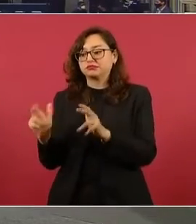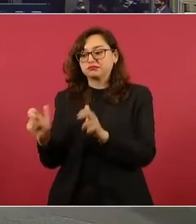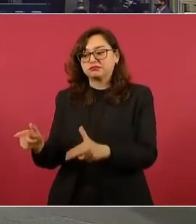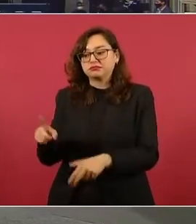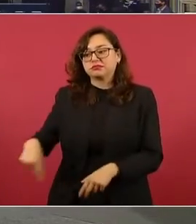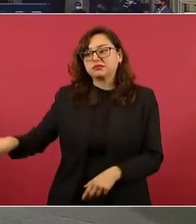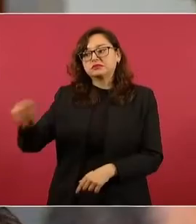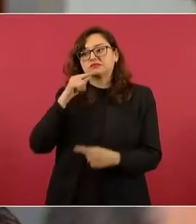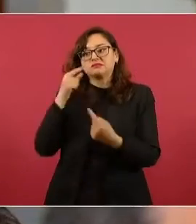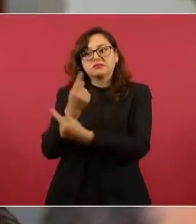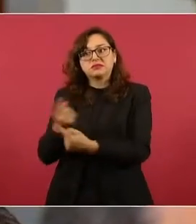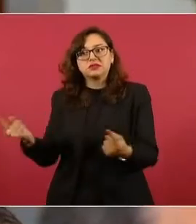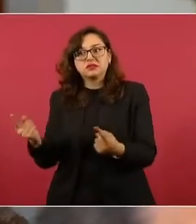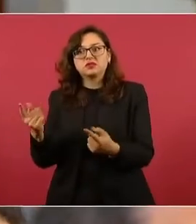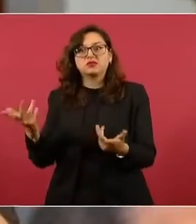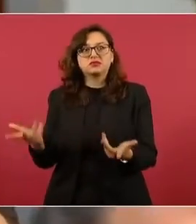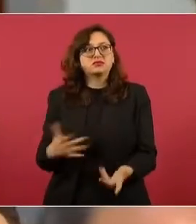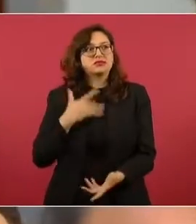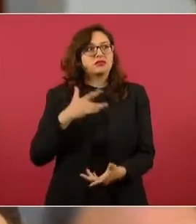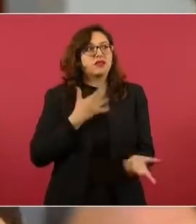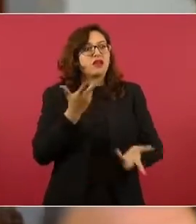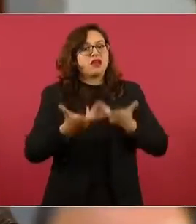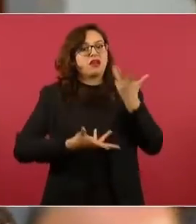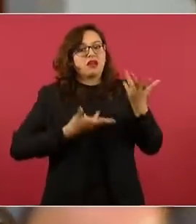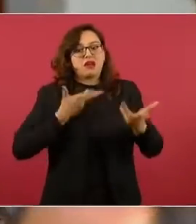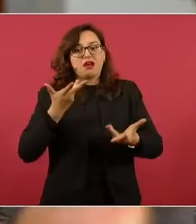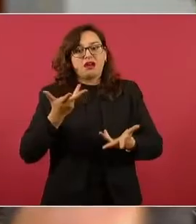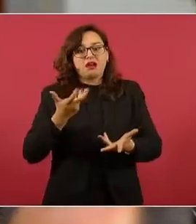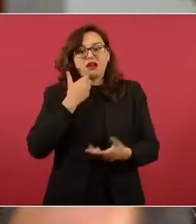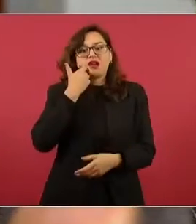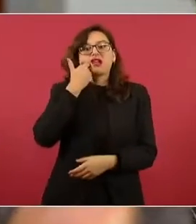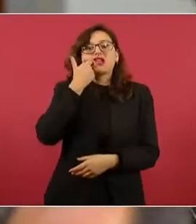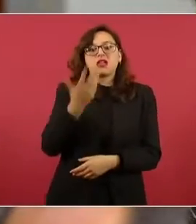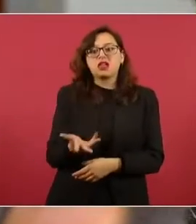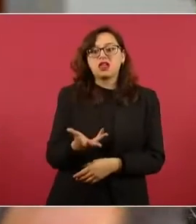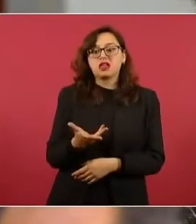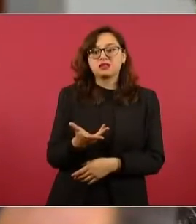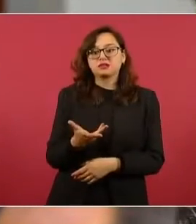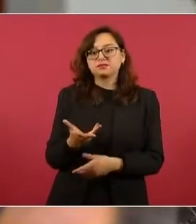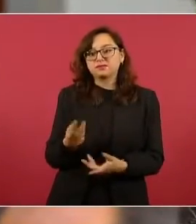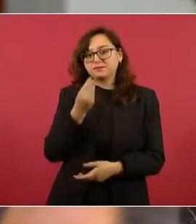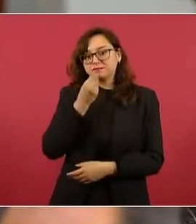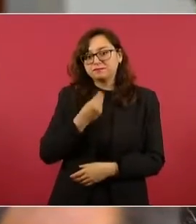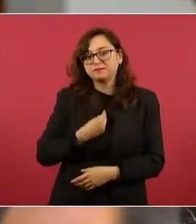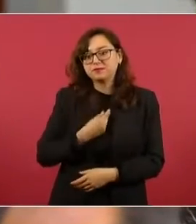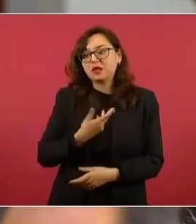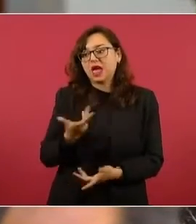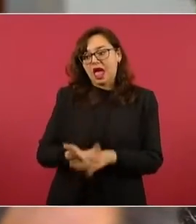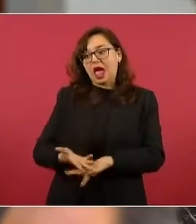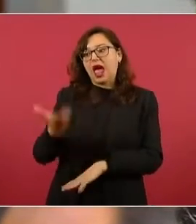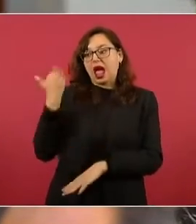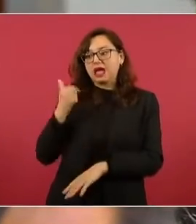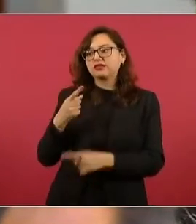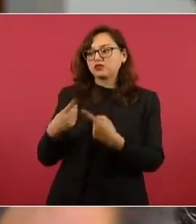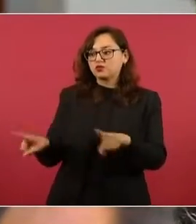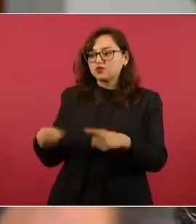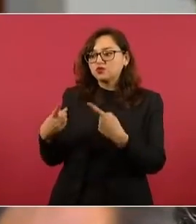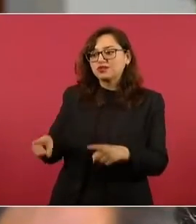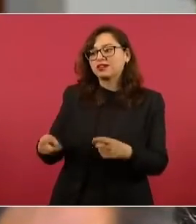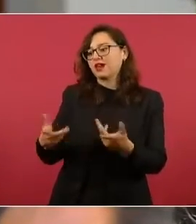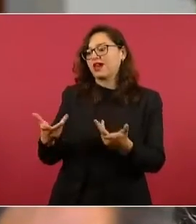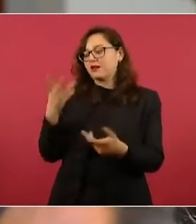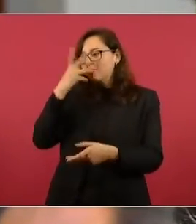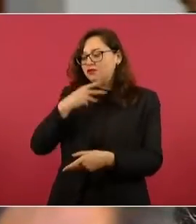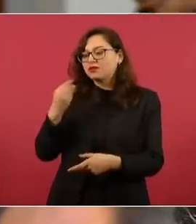muchos jóvenes y niños se van de las adicciones, como usted lo ha promovido,